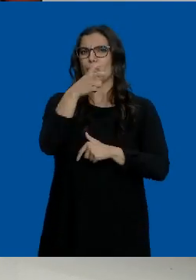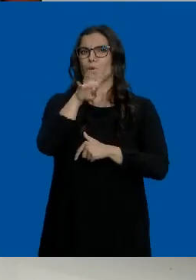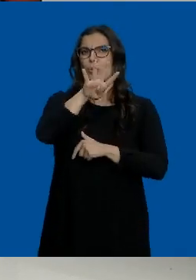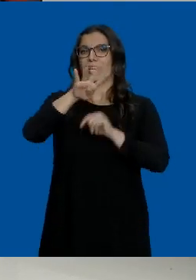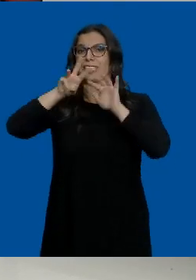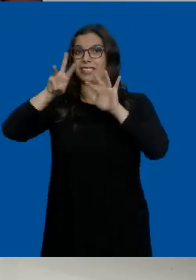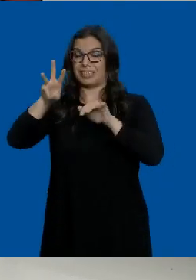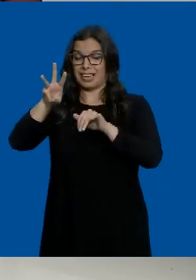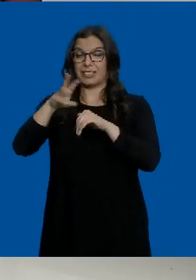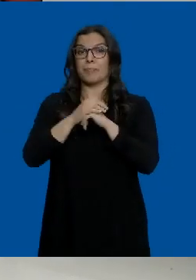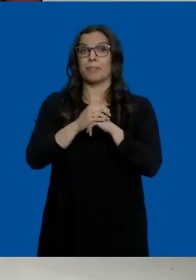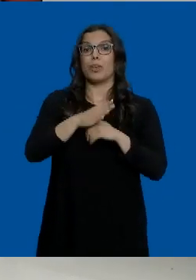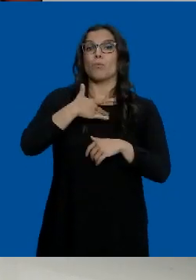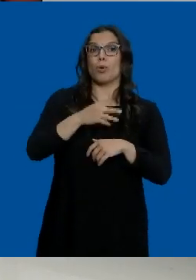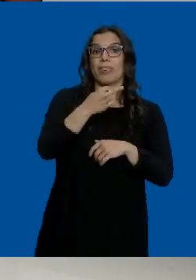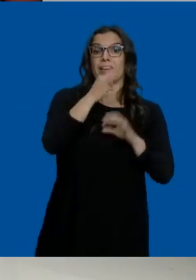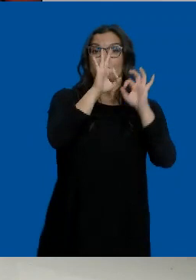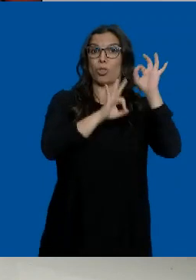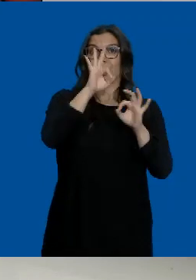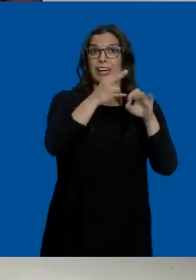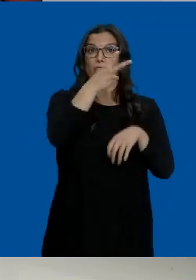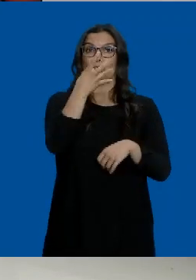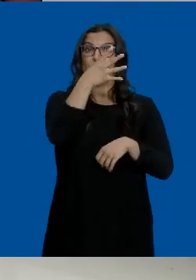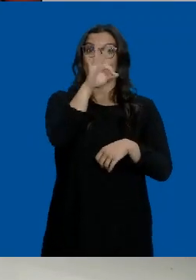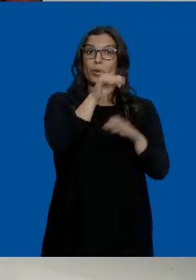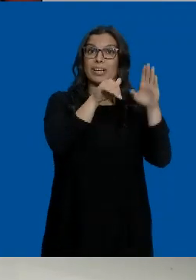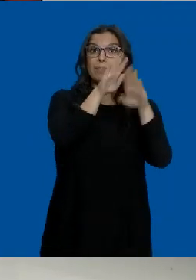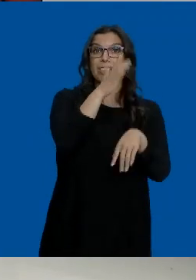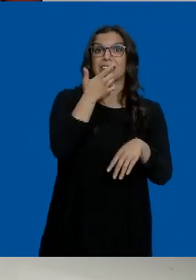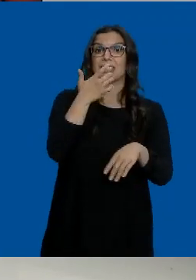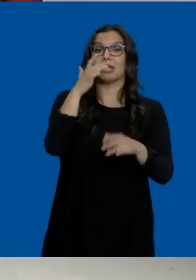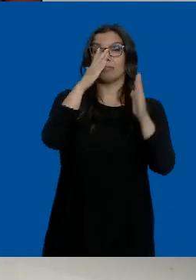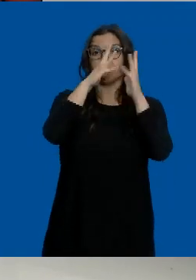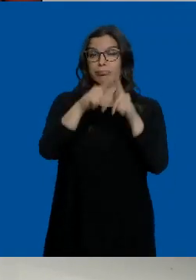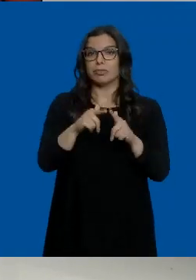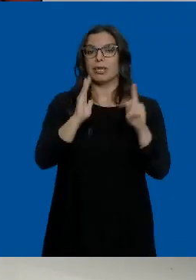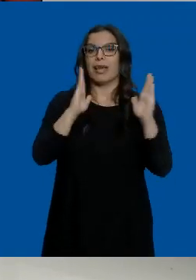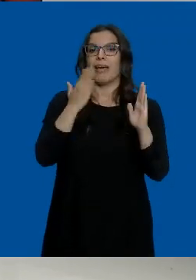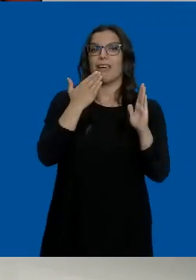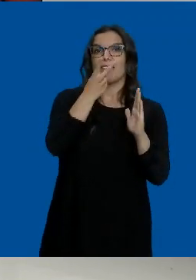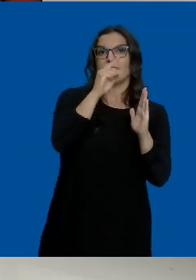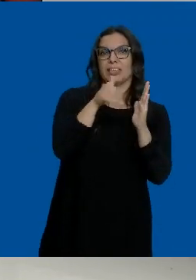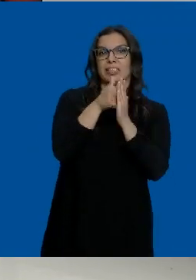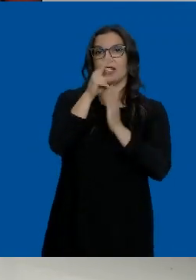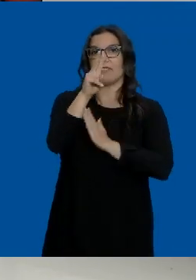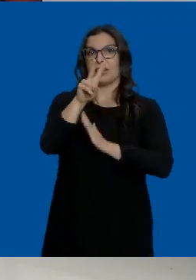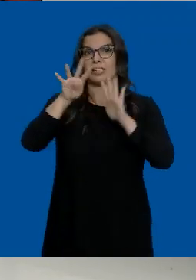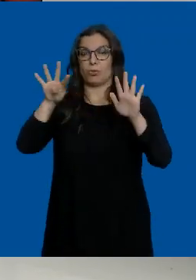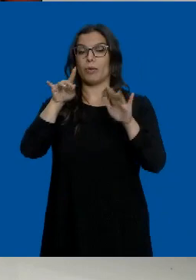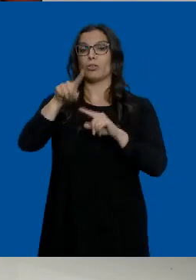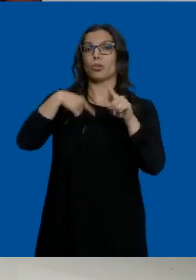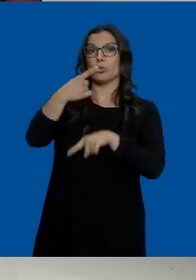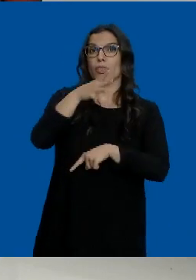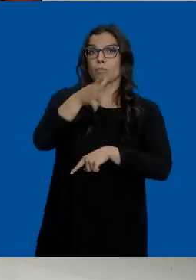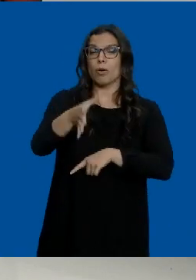incluso supera, ya lo ven, los 250 casos entre los 20 y los 29 años. Son las consecuencias de los botellones